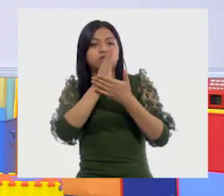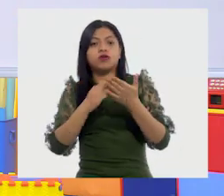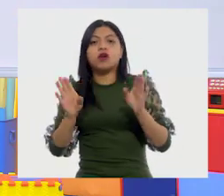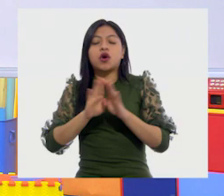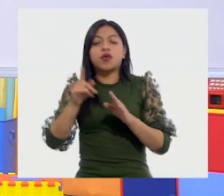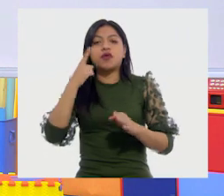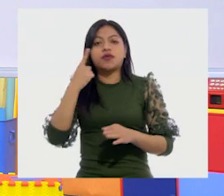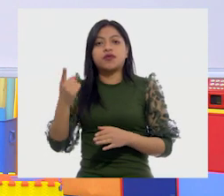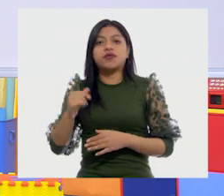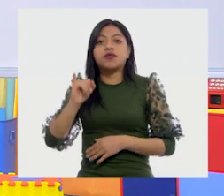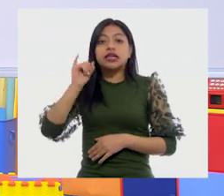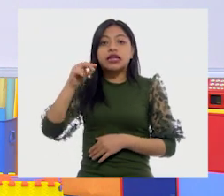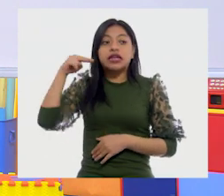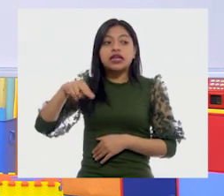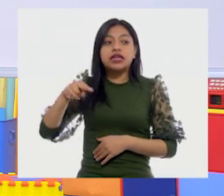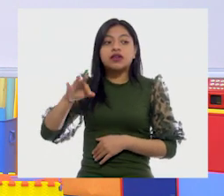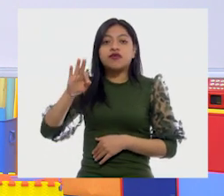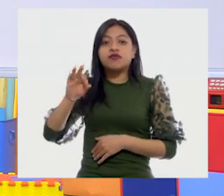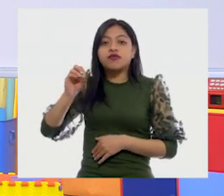empezamos.